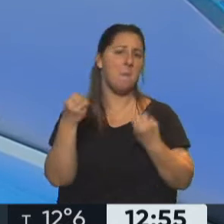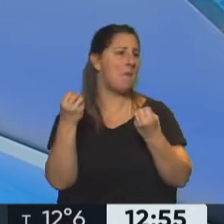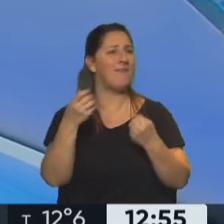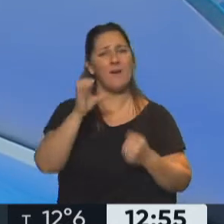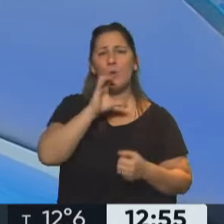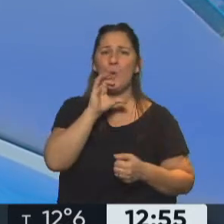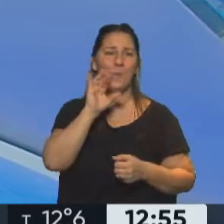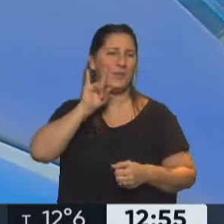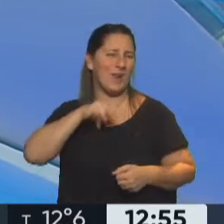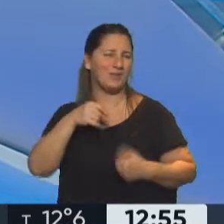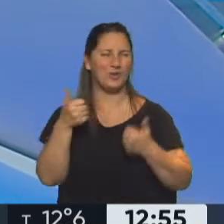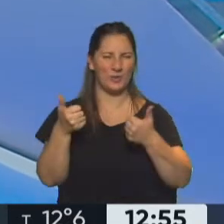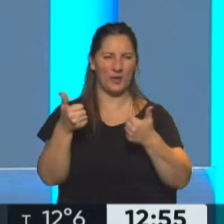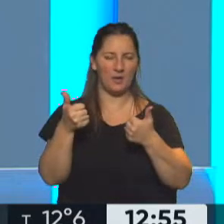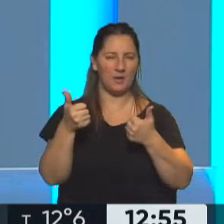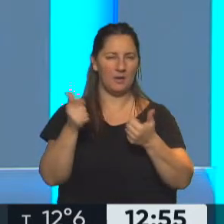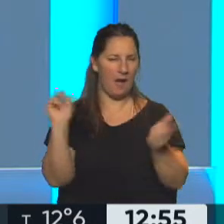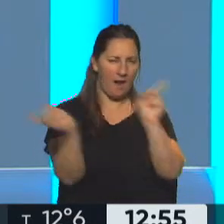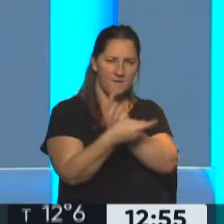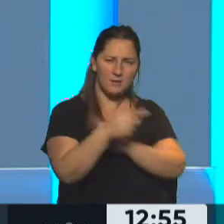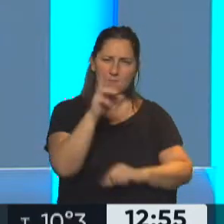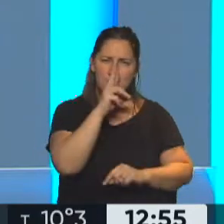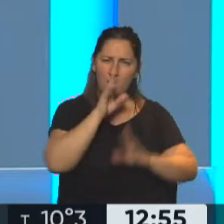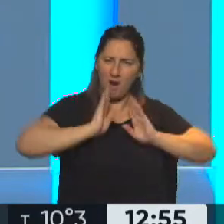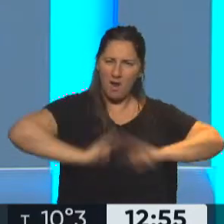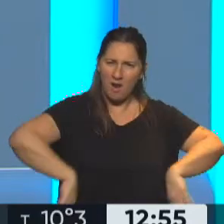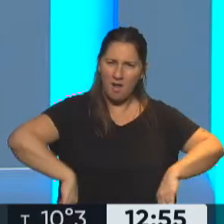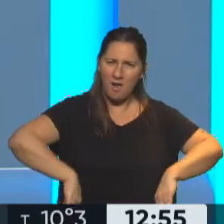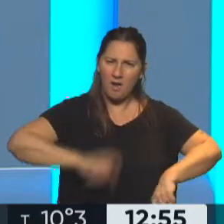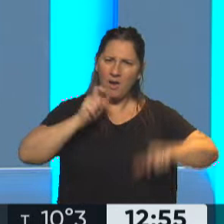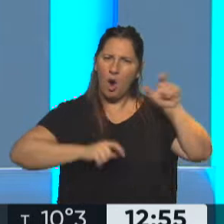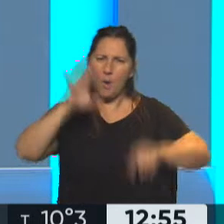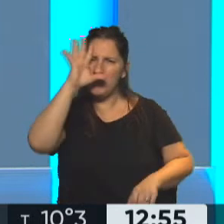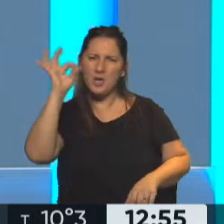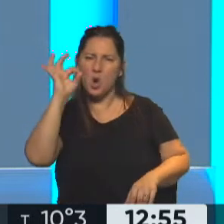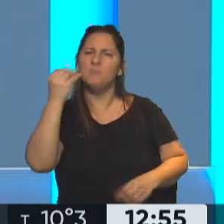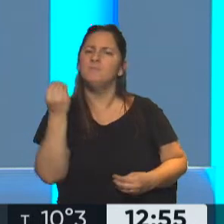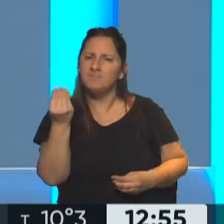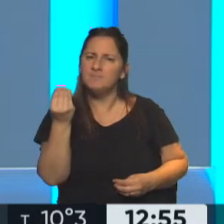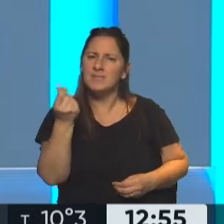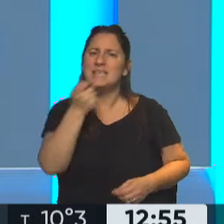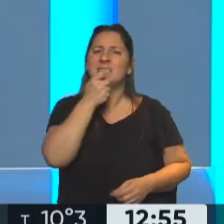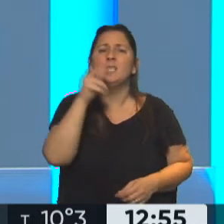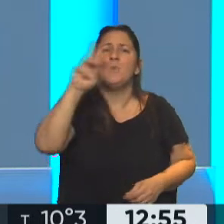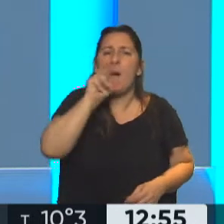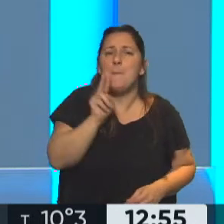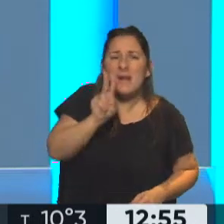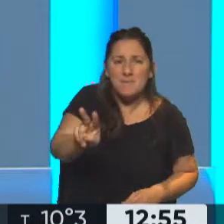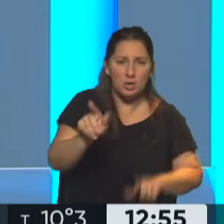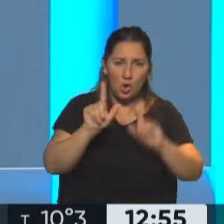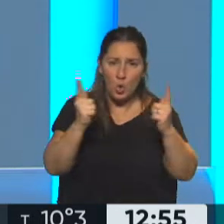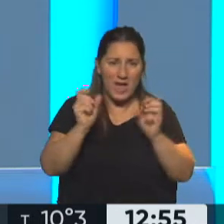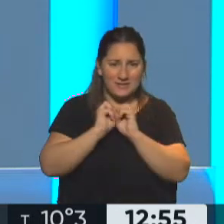gracioso. Es gracioso. En cambio, cuando pasa con una mujer, no, todavía no es así. Además, si no da su consentimiento, no está bien,